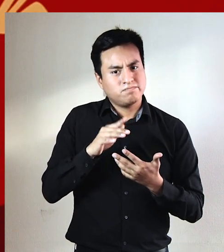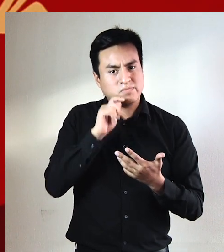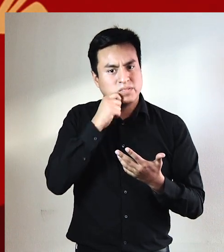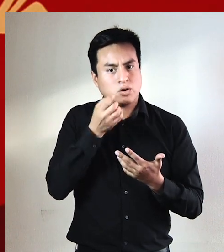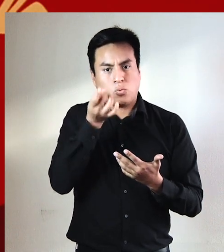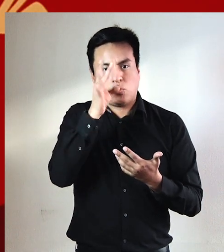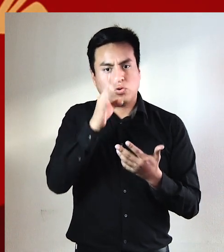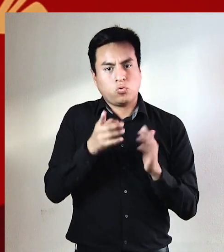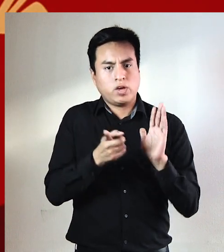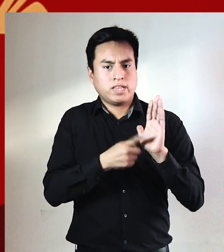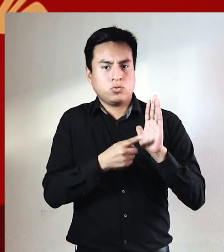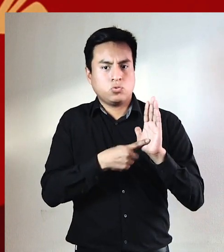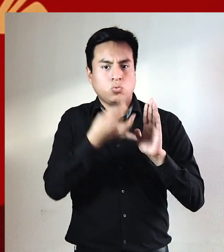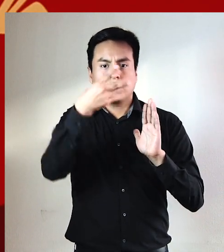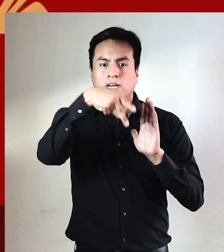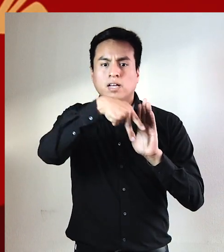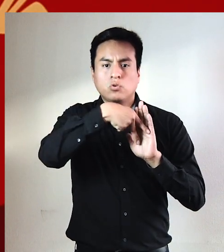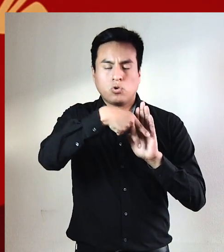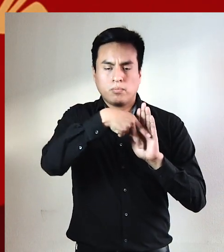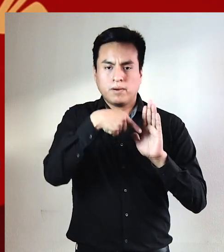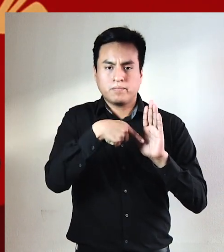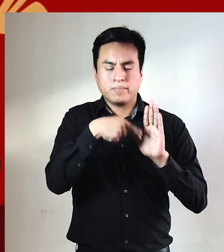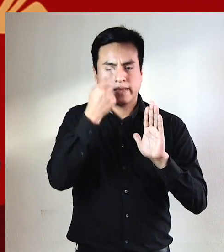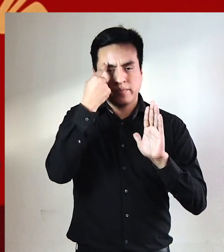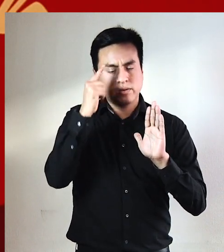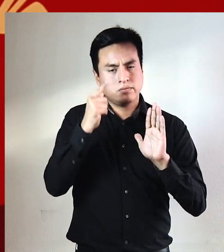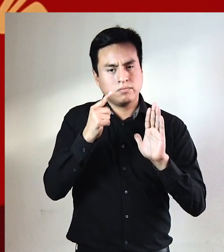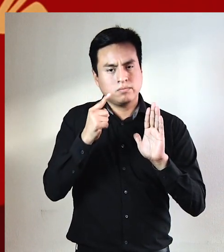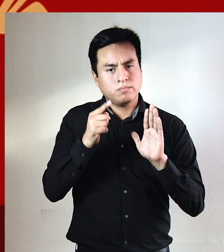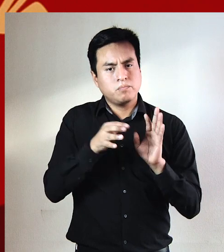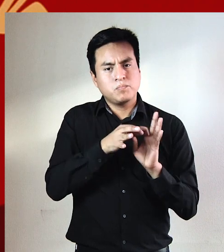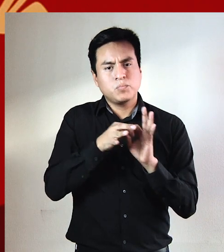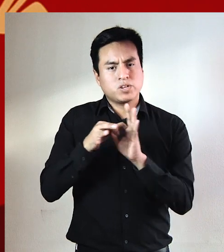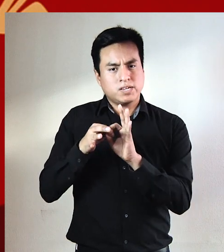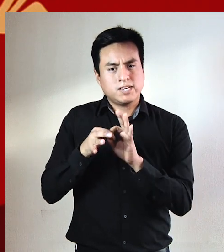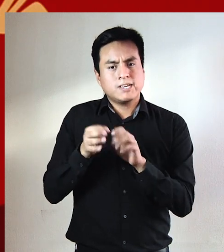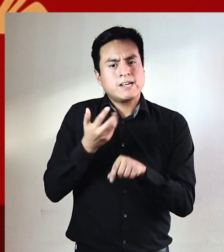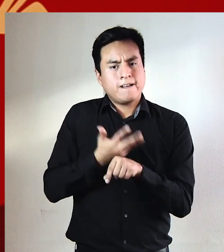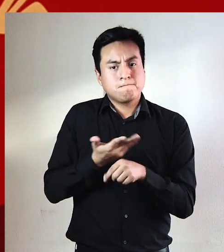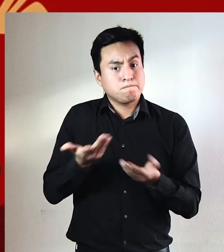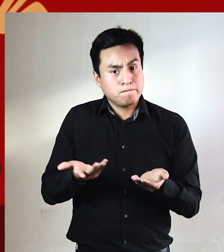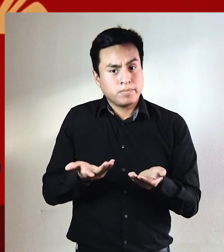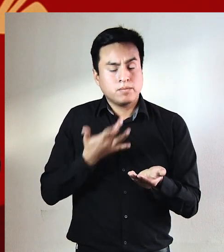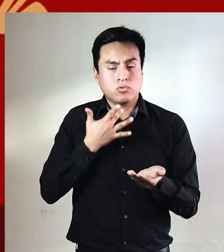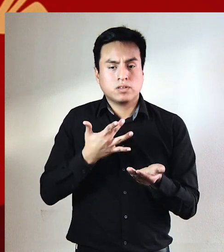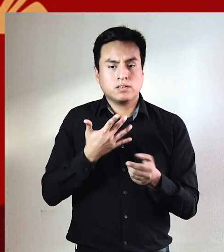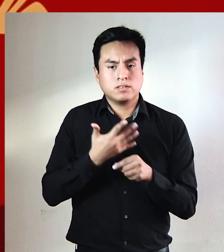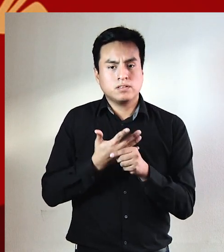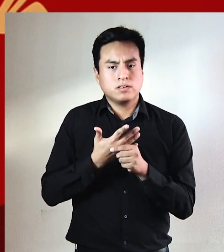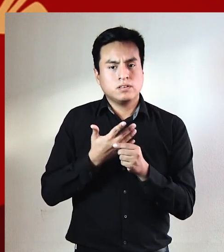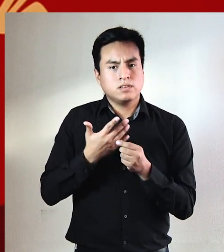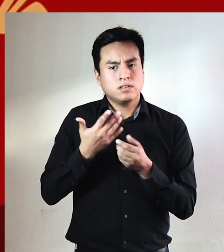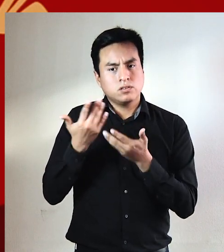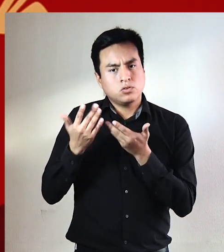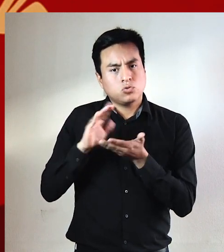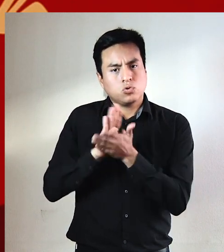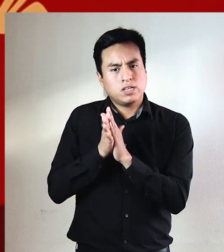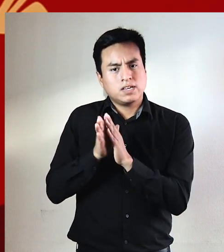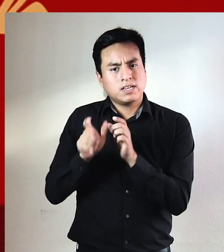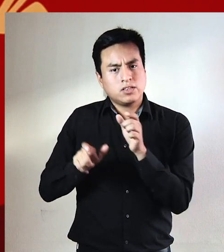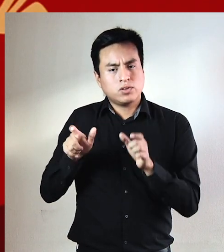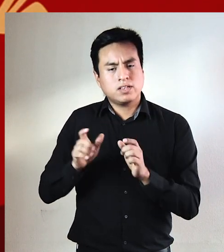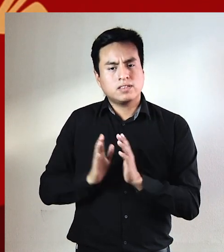probablemente sería el único estatuto la única norma pero porque sí existe porque existe el cántico de todas las